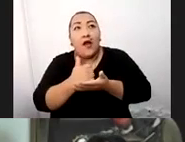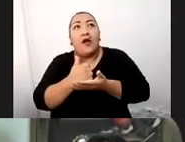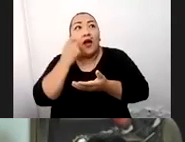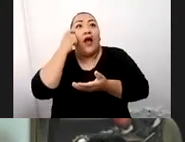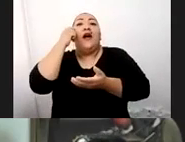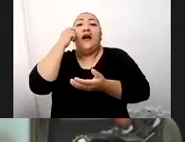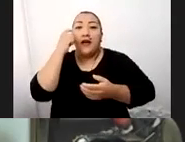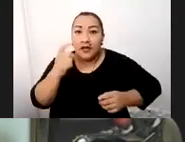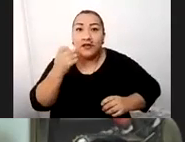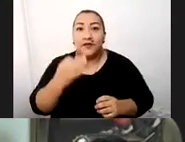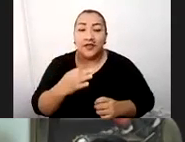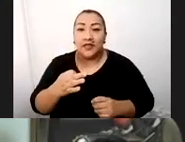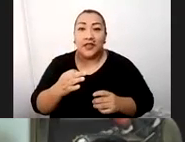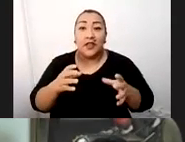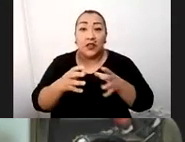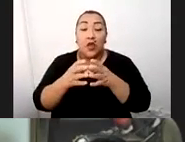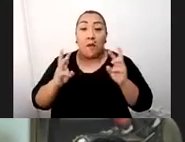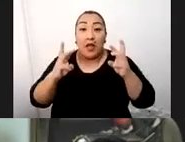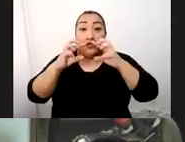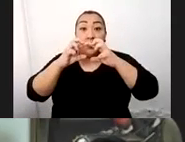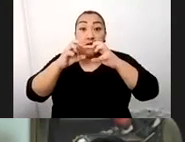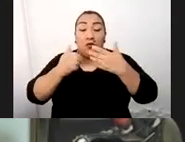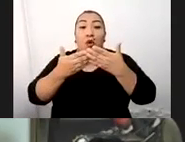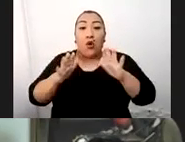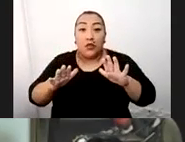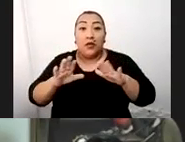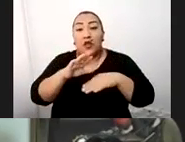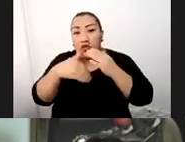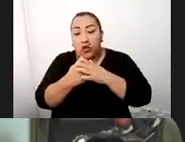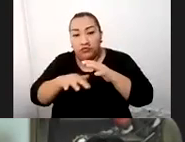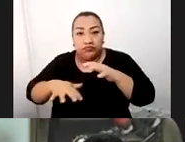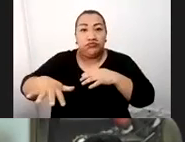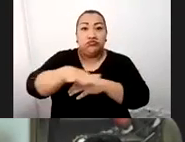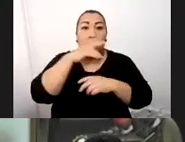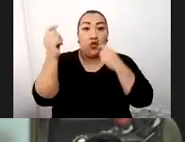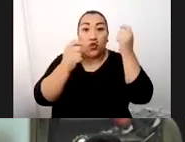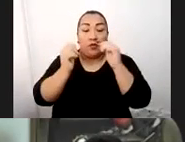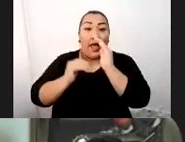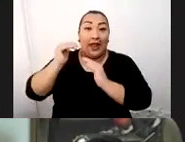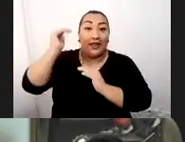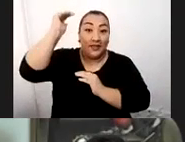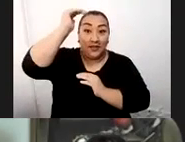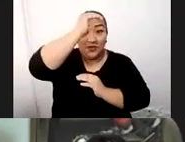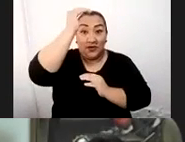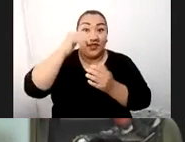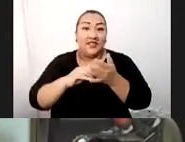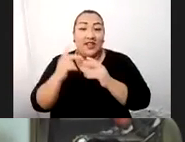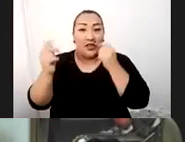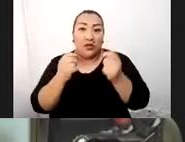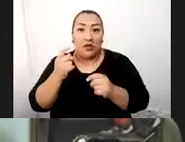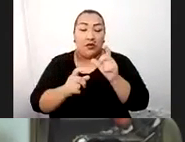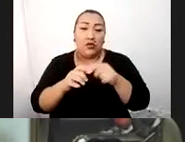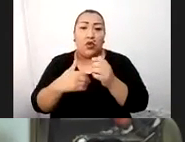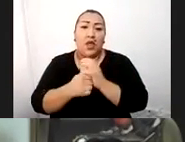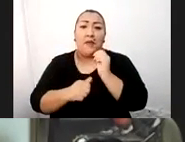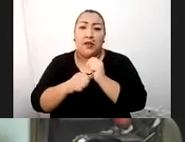que la yaxta de Machu Picchu se pueda reabrir. Entonces, organizamos un turismo de la gratitud, que básicamente era organizar turismo para los hermanos que